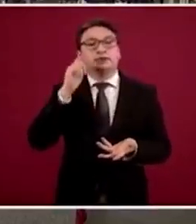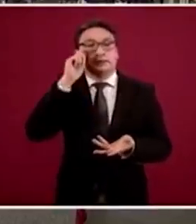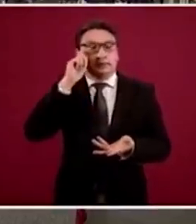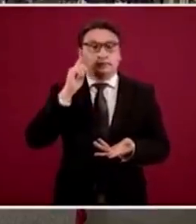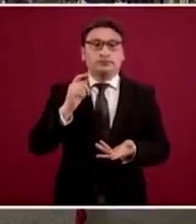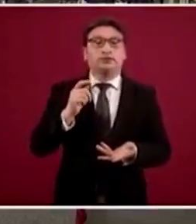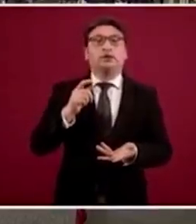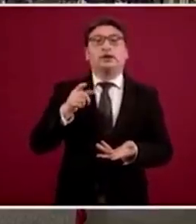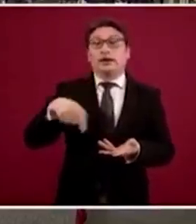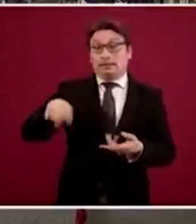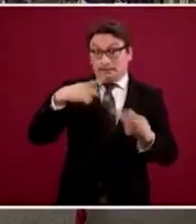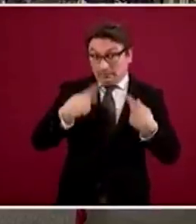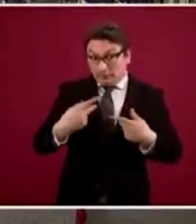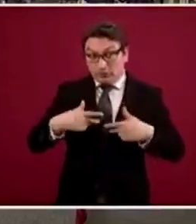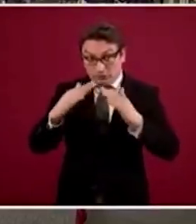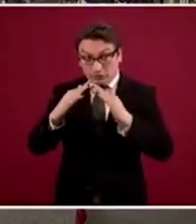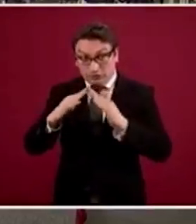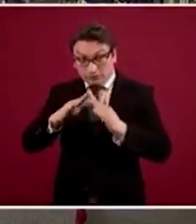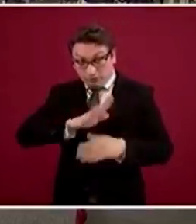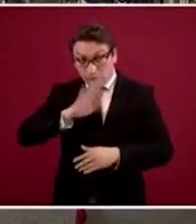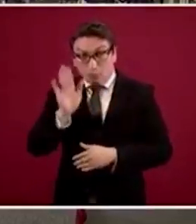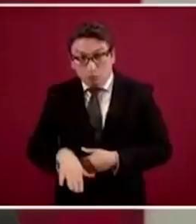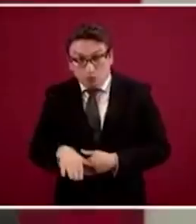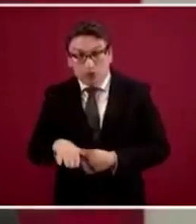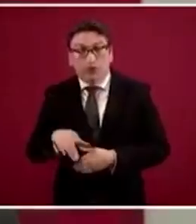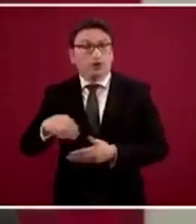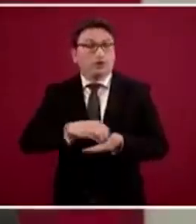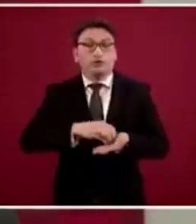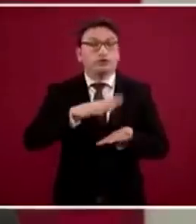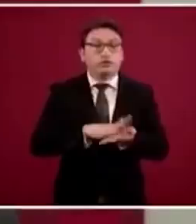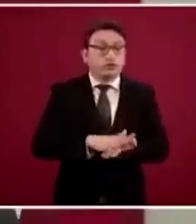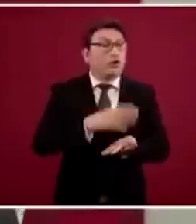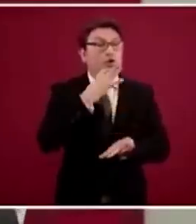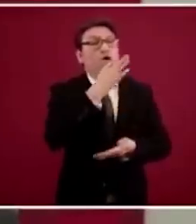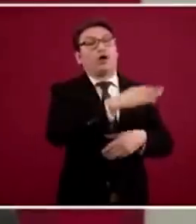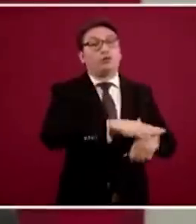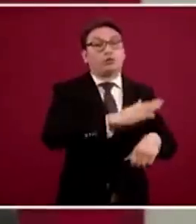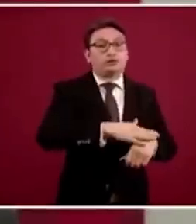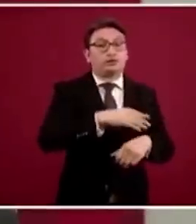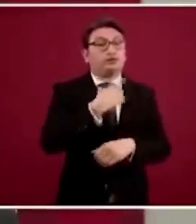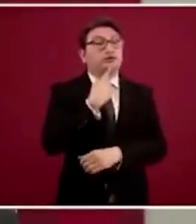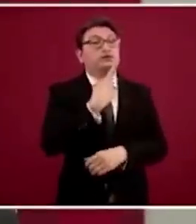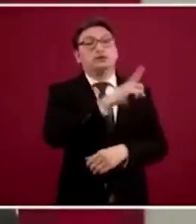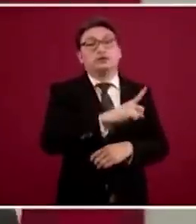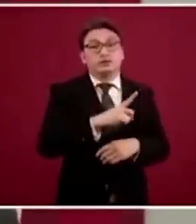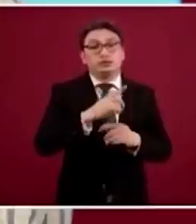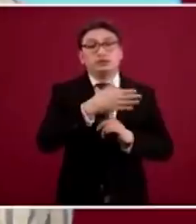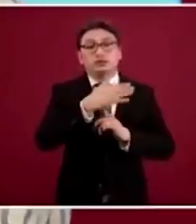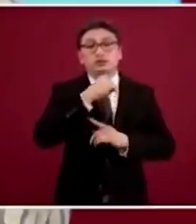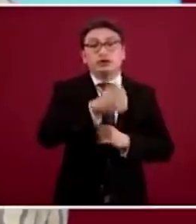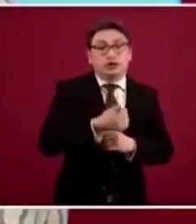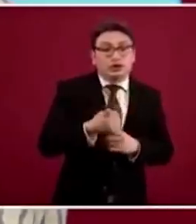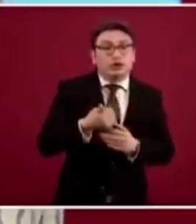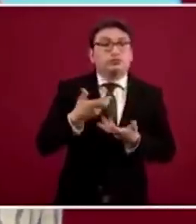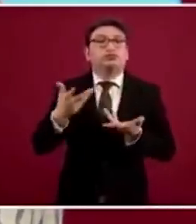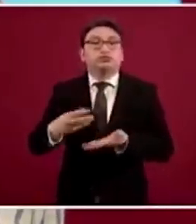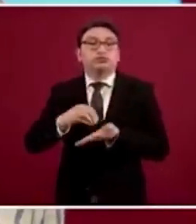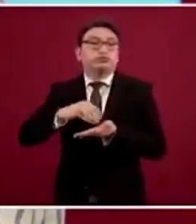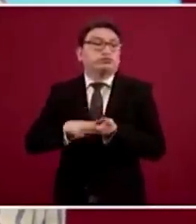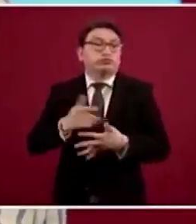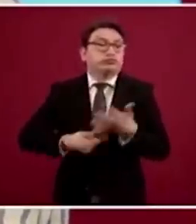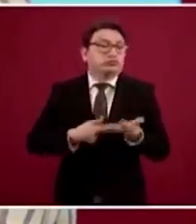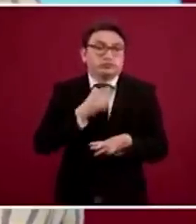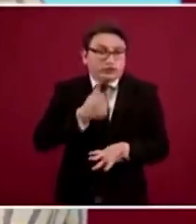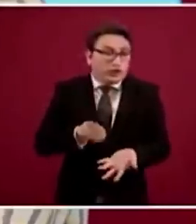fallezca en casa, si no es registrado, si no es notificado a los servicios de salud, pues no se registra